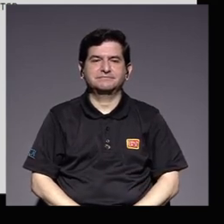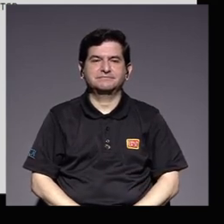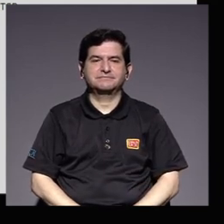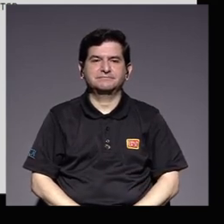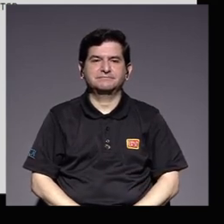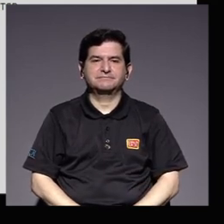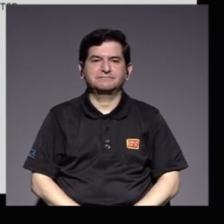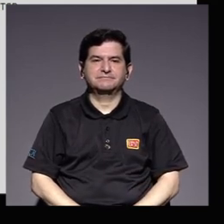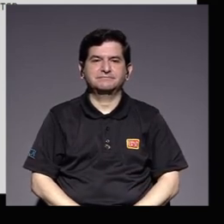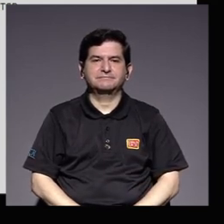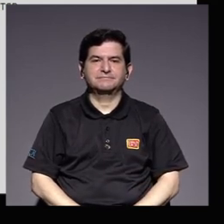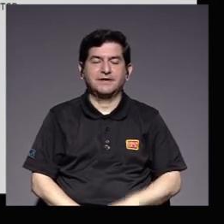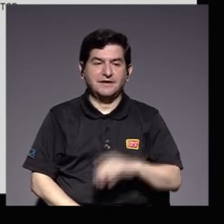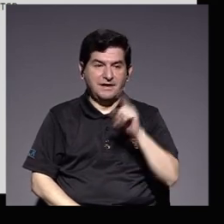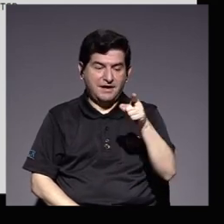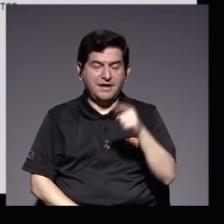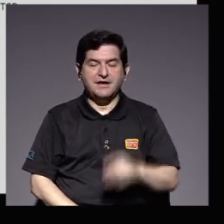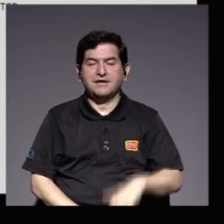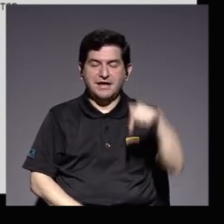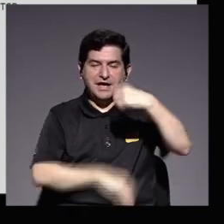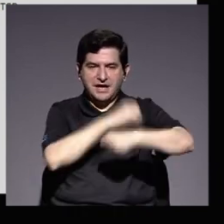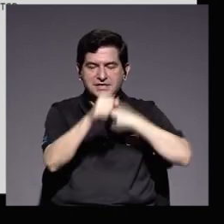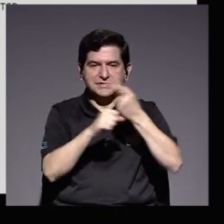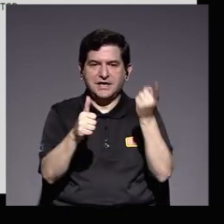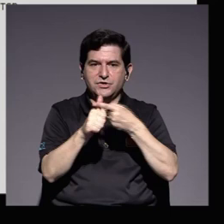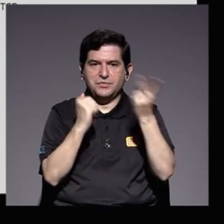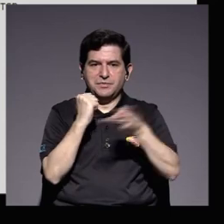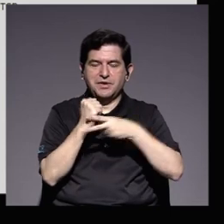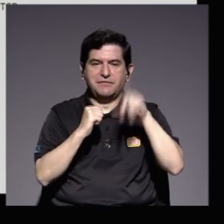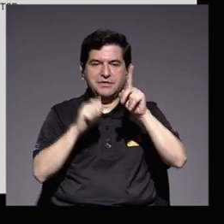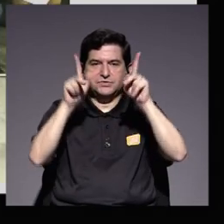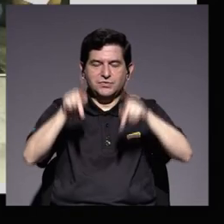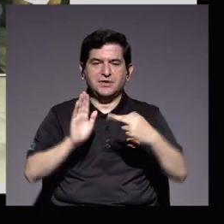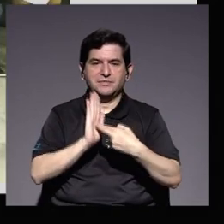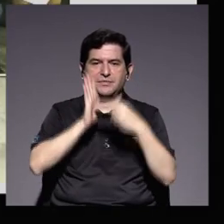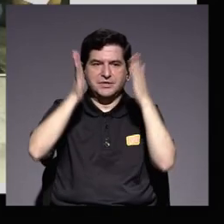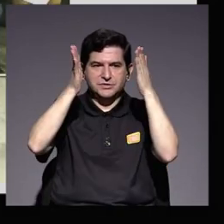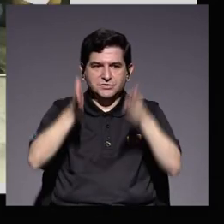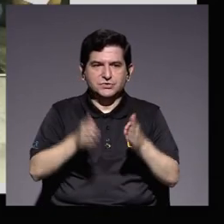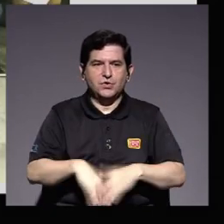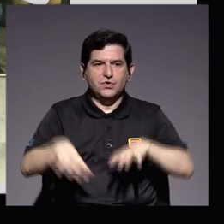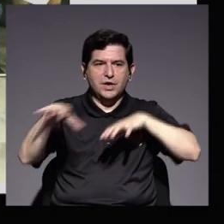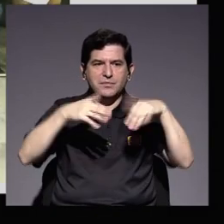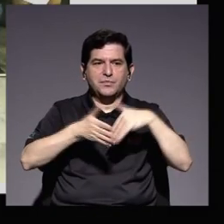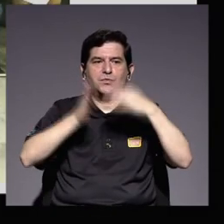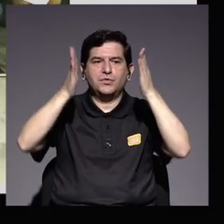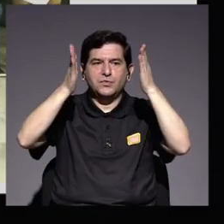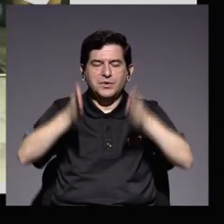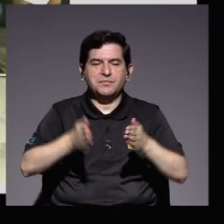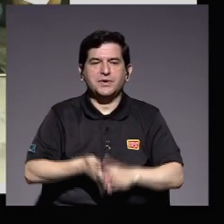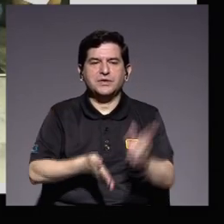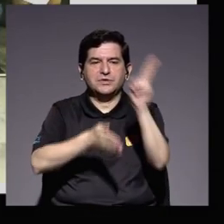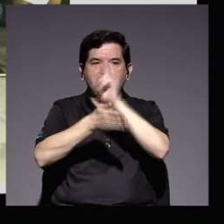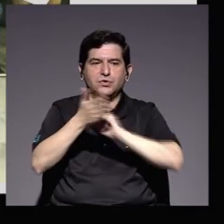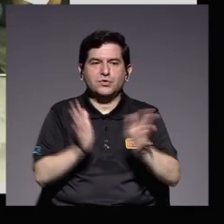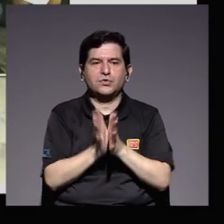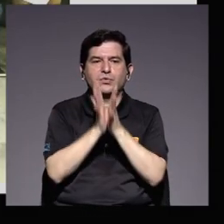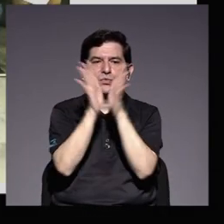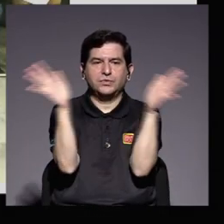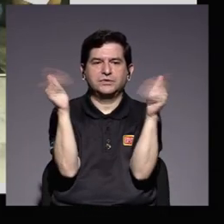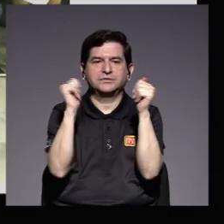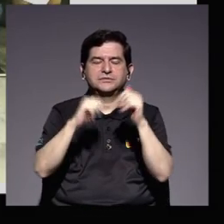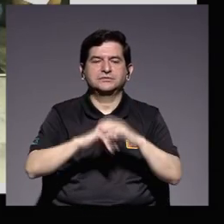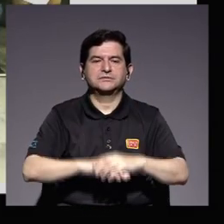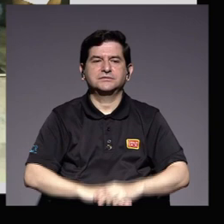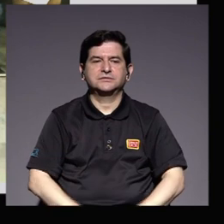FES integra este año por primera vez a una persona representante del movimiento estudiantil de las universidades públicas